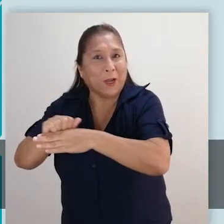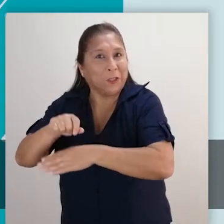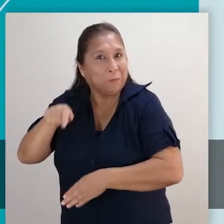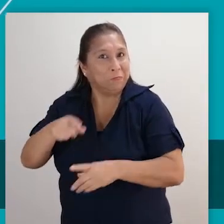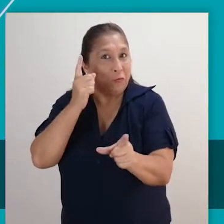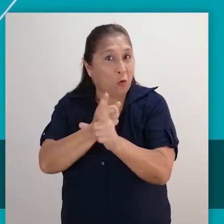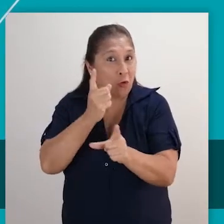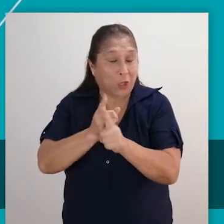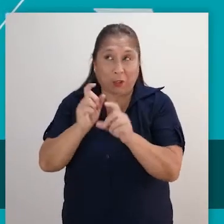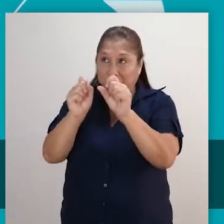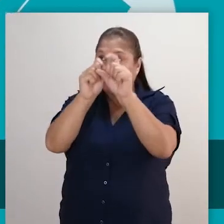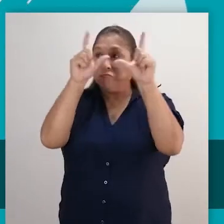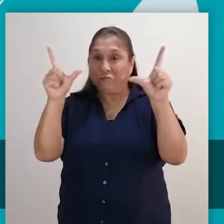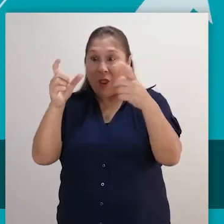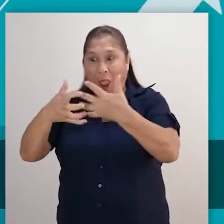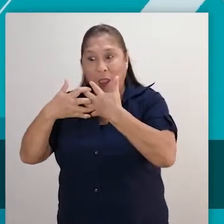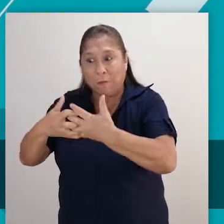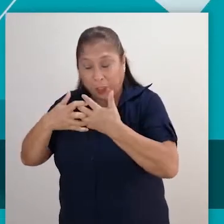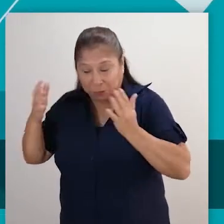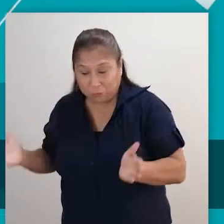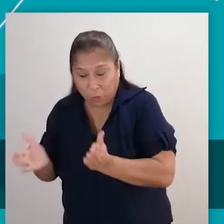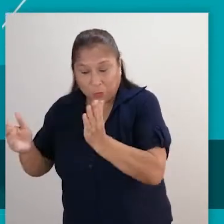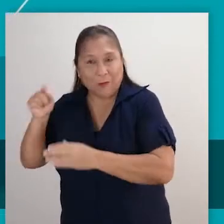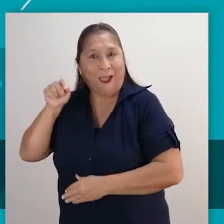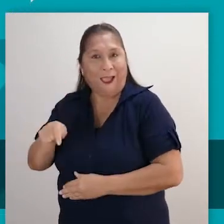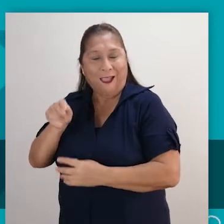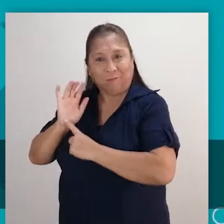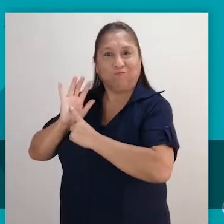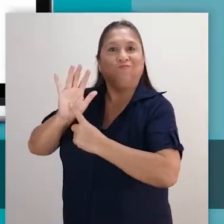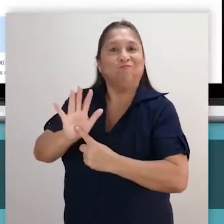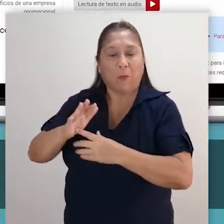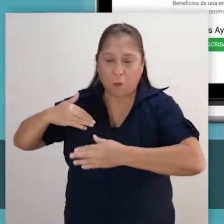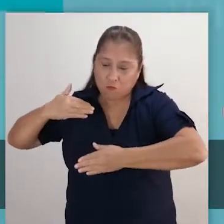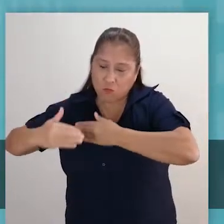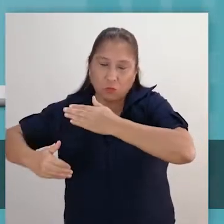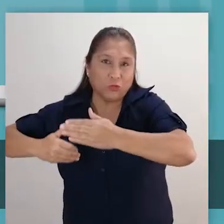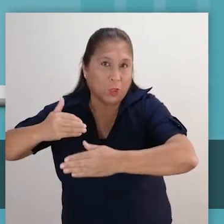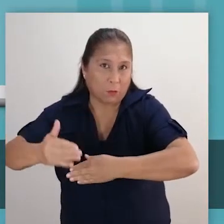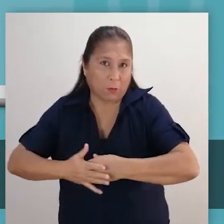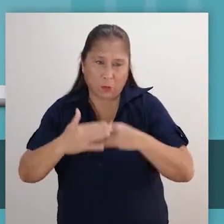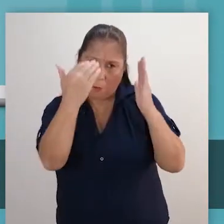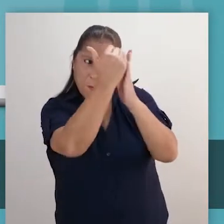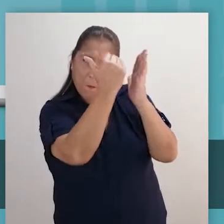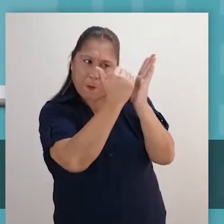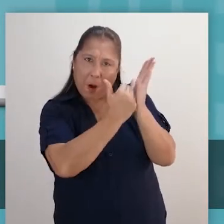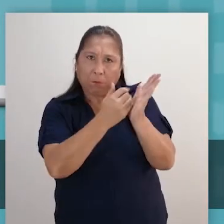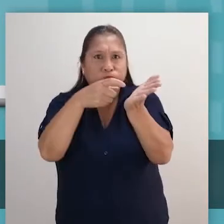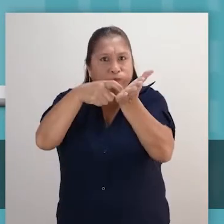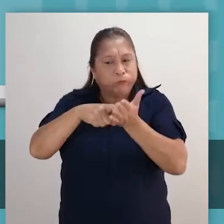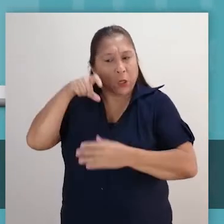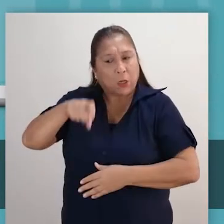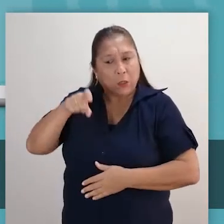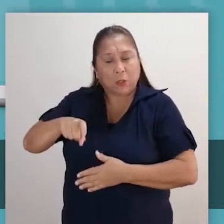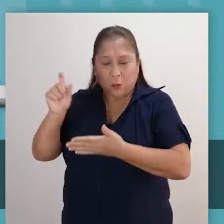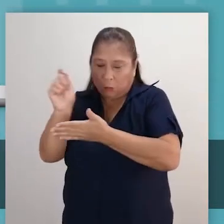implementación en la pestaña empresas promocionales se presenta el procedimiento y los requisitos para su registro